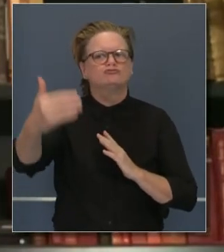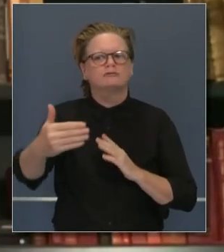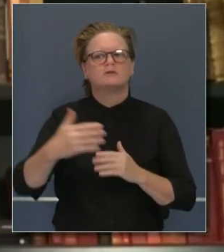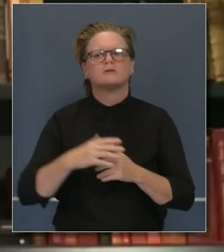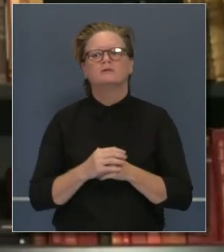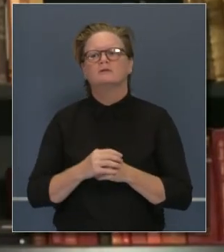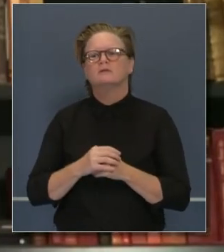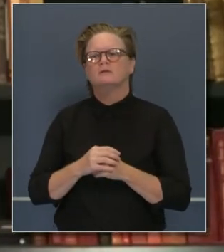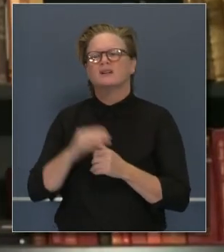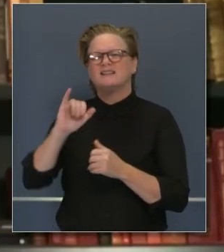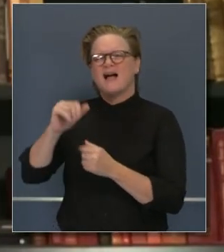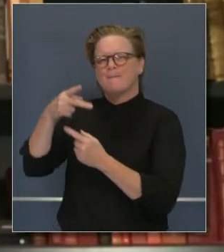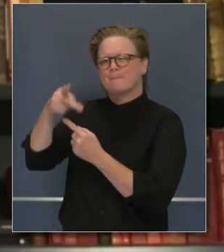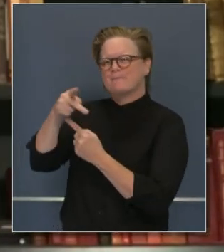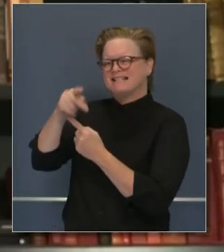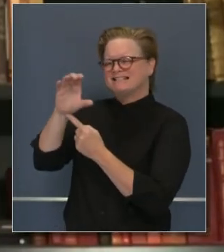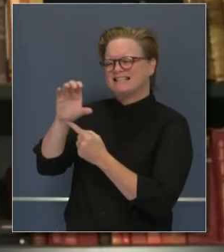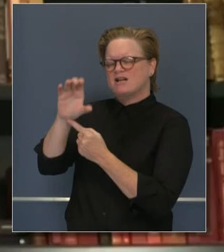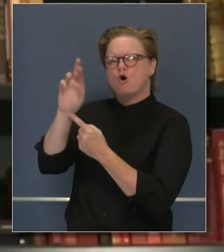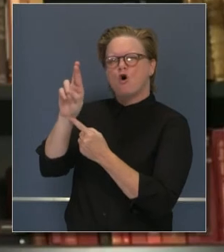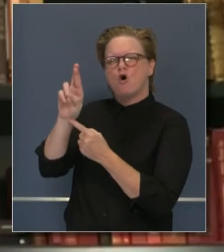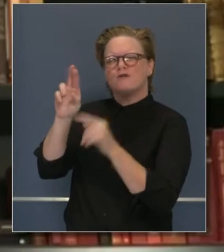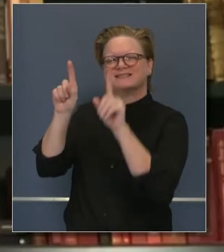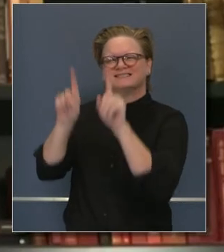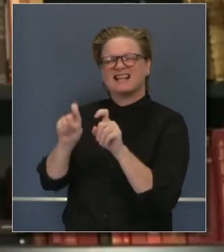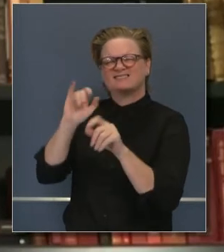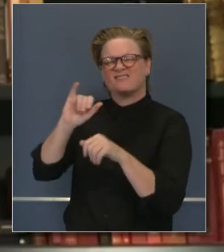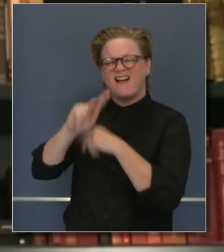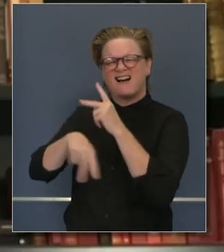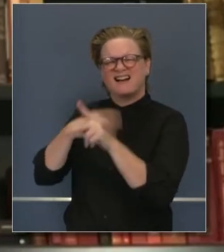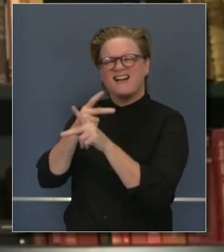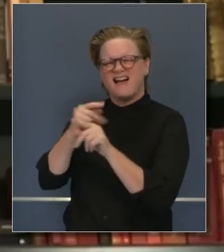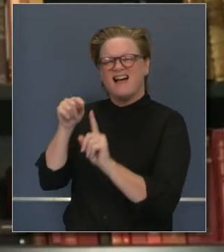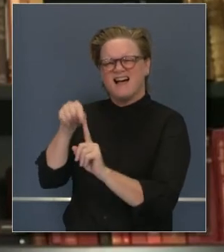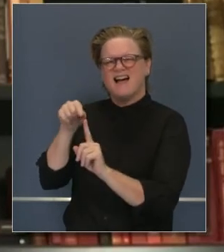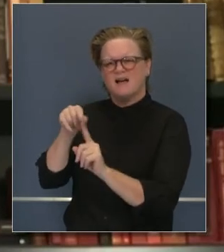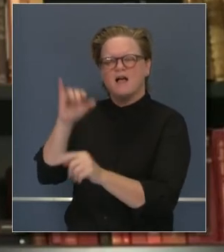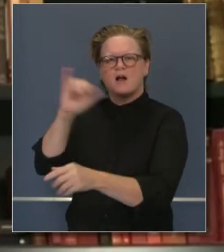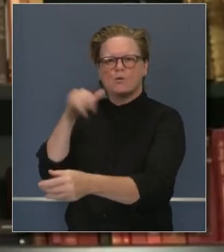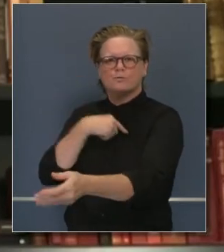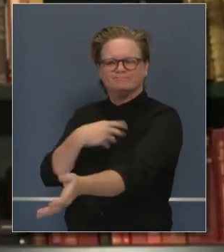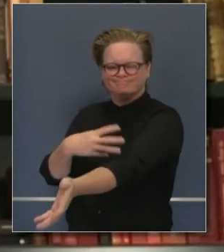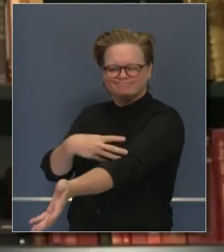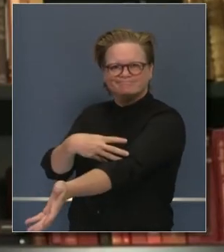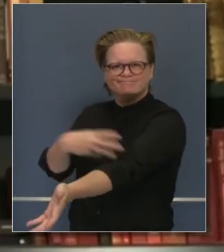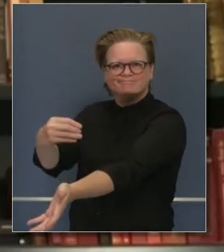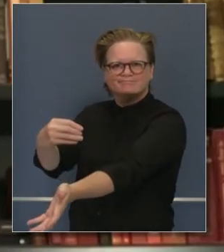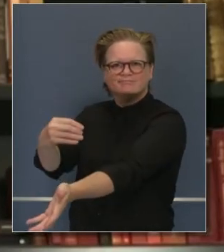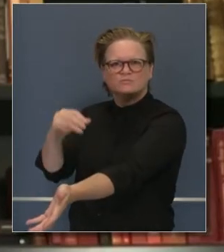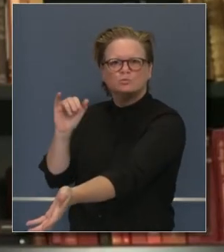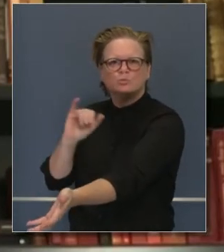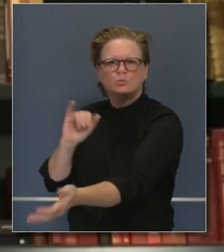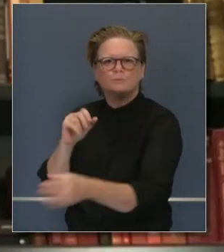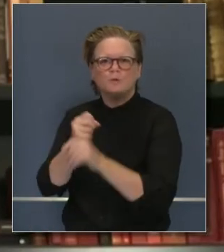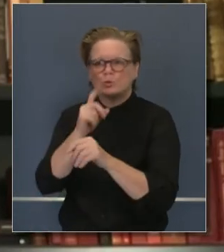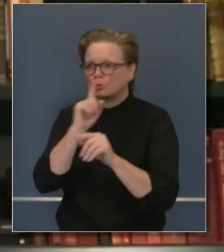PCE, esas son las pruebas que publicaron, también las de antígenos que he tomado en varias ocasiones.